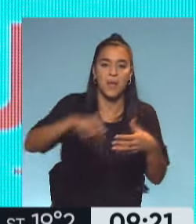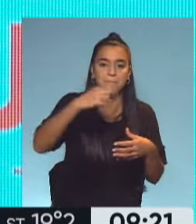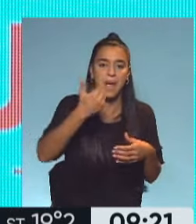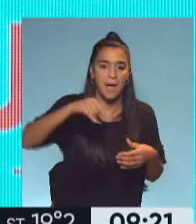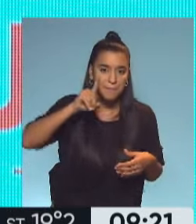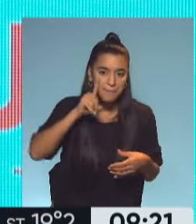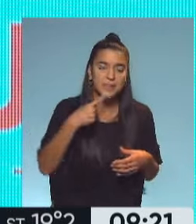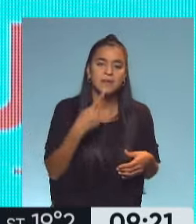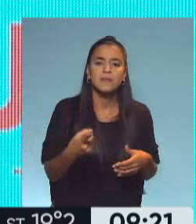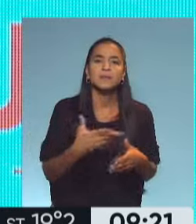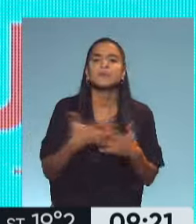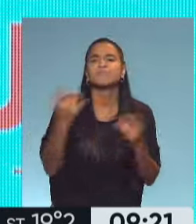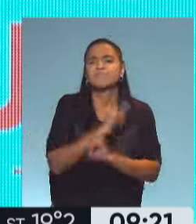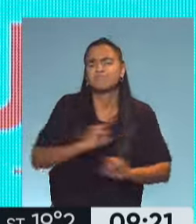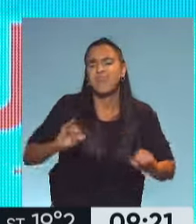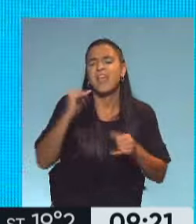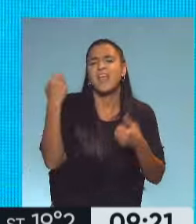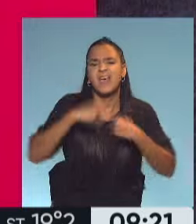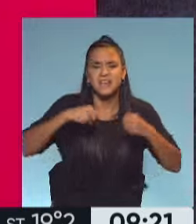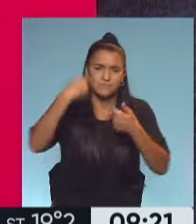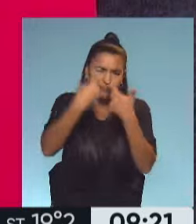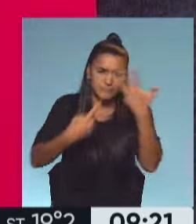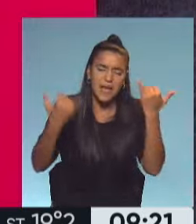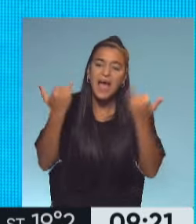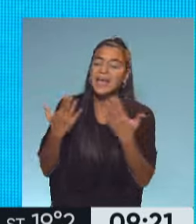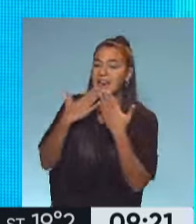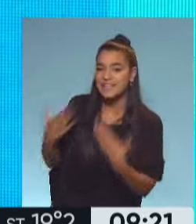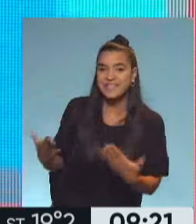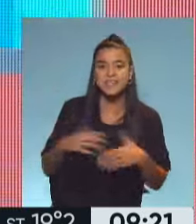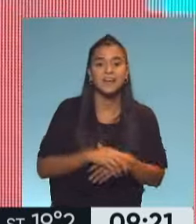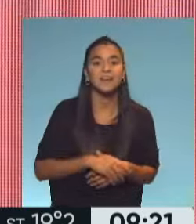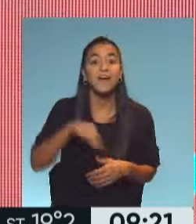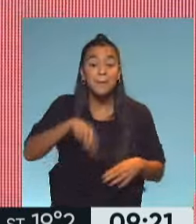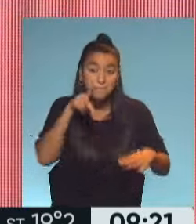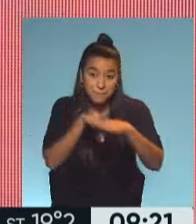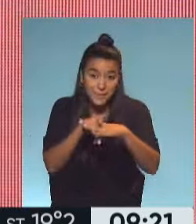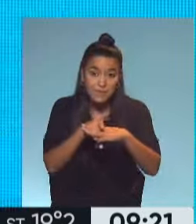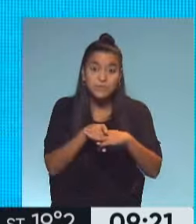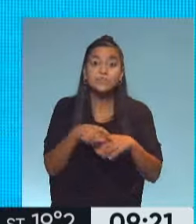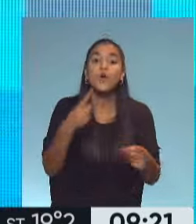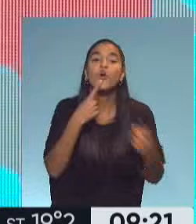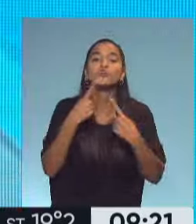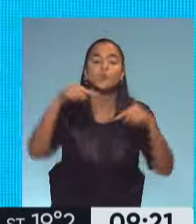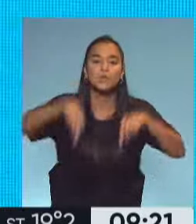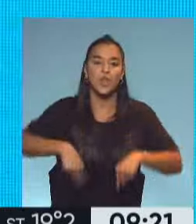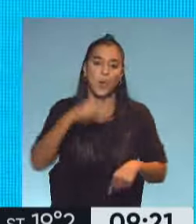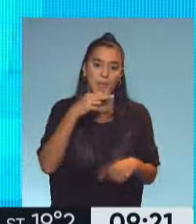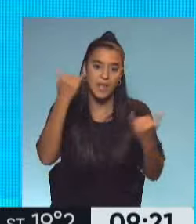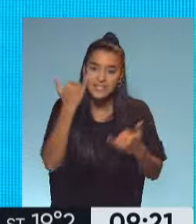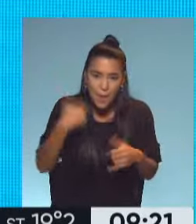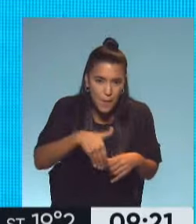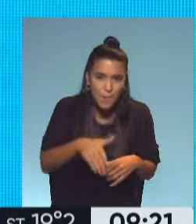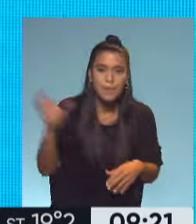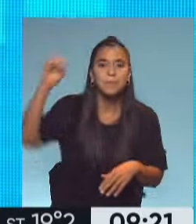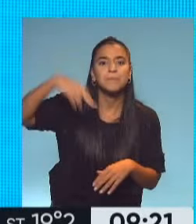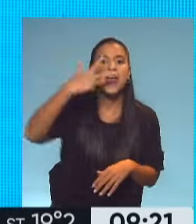Arroba Victoria Pardo AF y todos los ejercicios que están acá los vas a encontrar ahí. Gracias Vicky. Gracias a vos, Nani. Hacemos una pausa. Consultorio abierto de viernes ya está en el